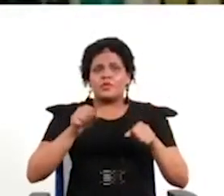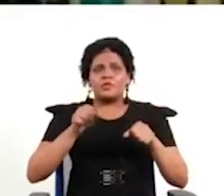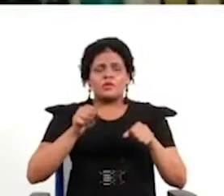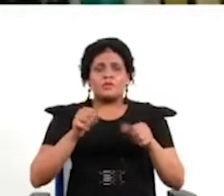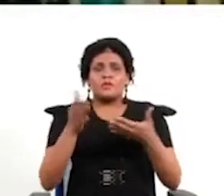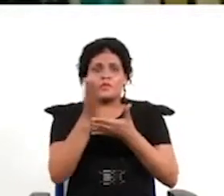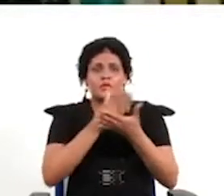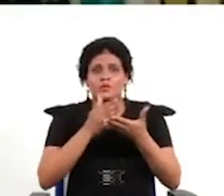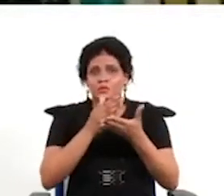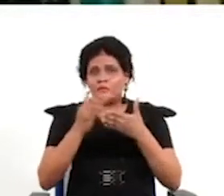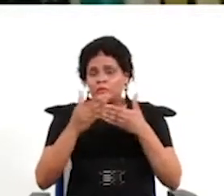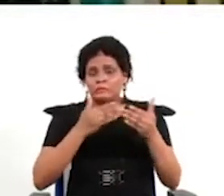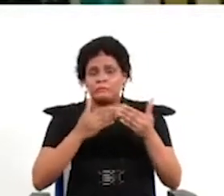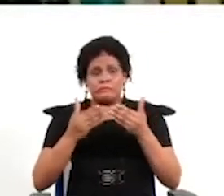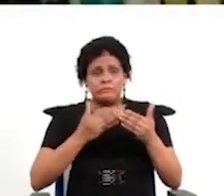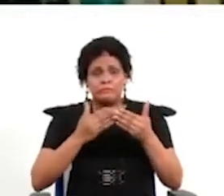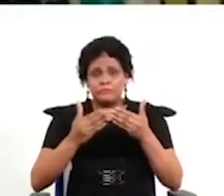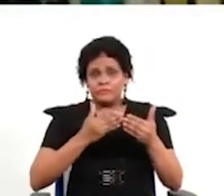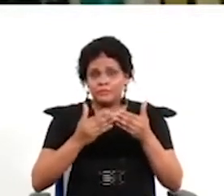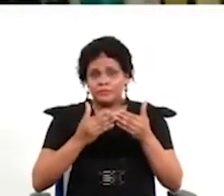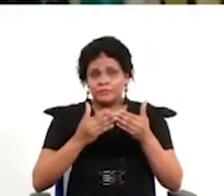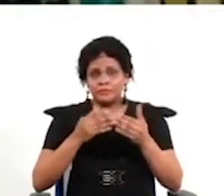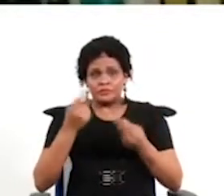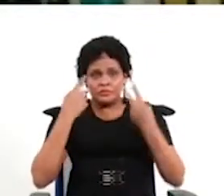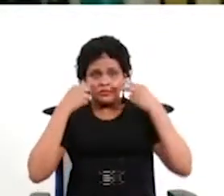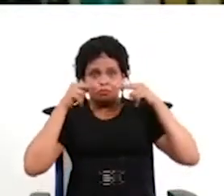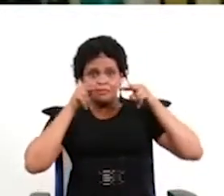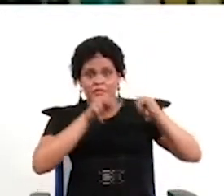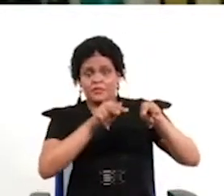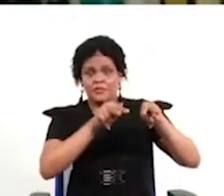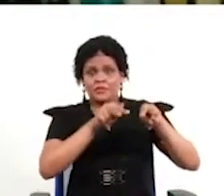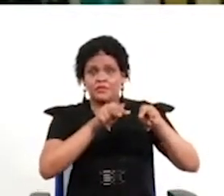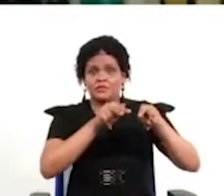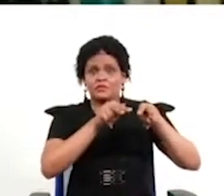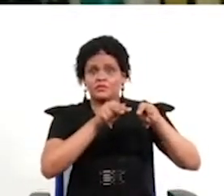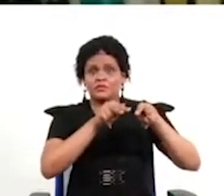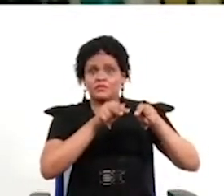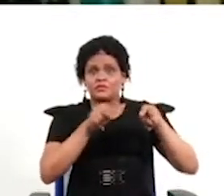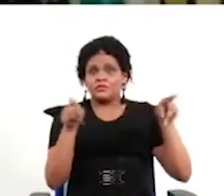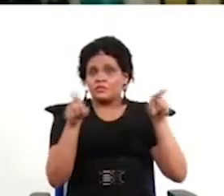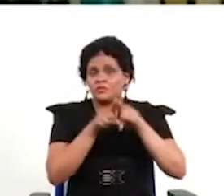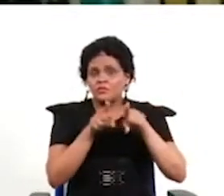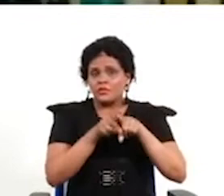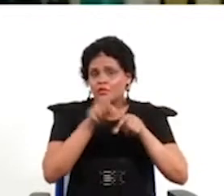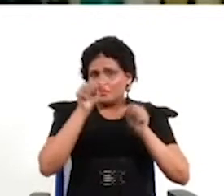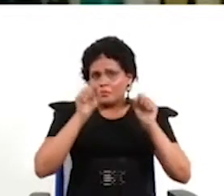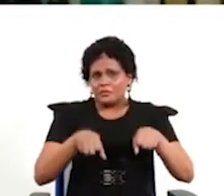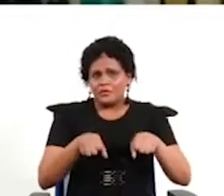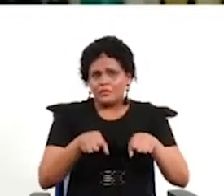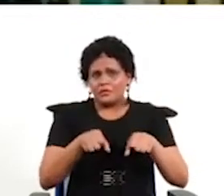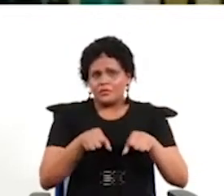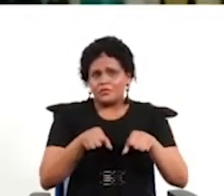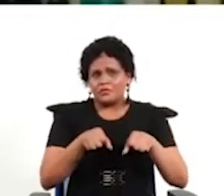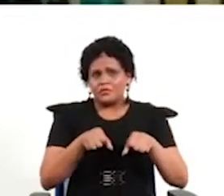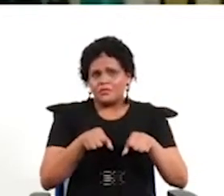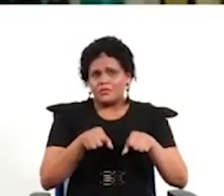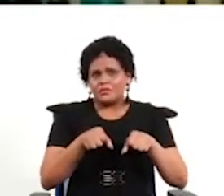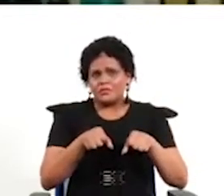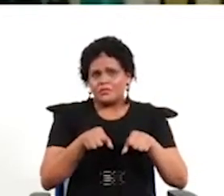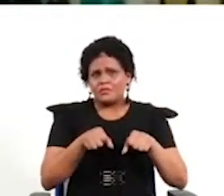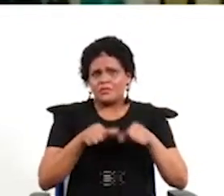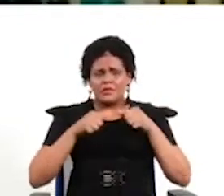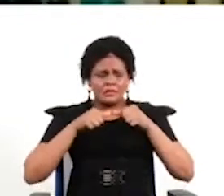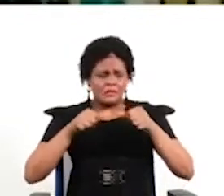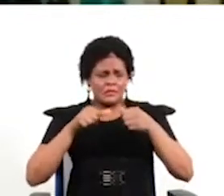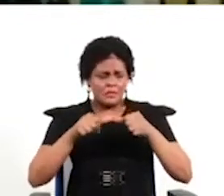ninguna manera es excusa porque más bien lo que estamos viendo es que ni siquiera nuestros representantes pueden realmente siempre decir que